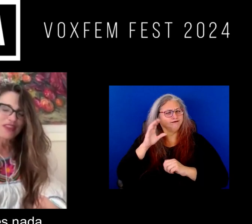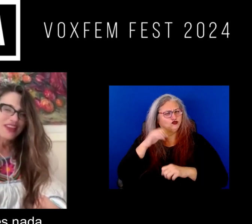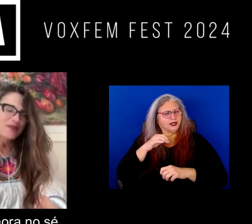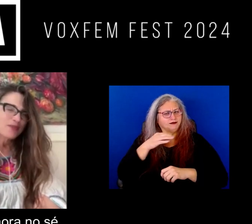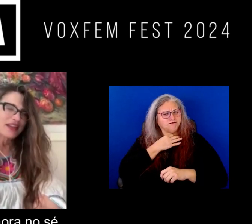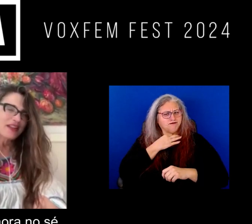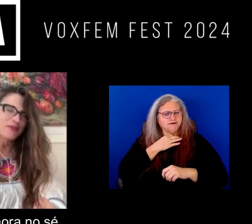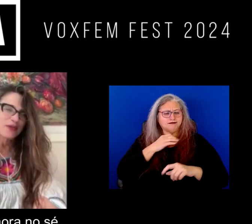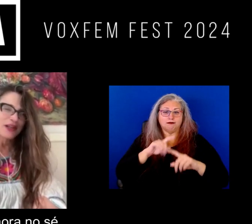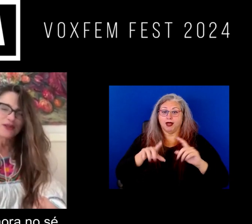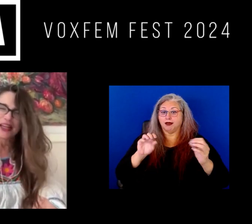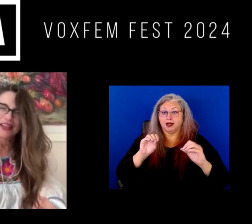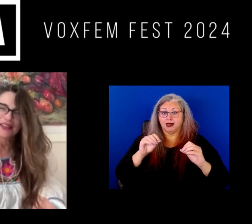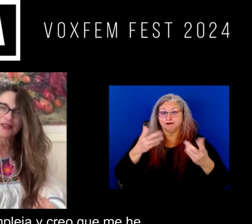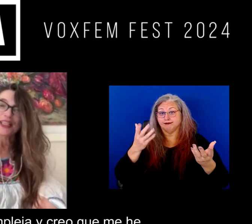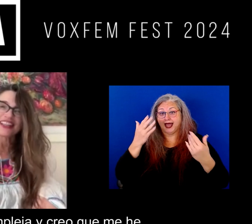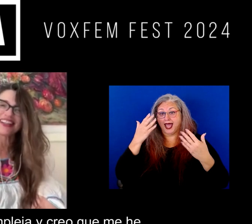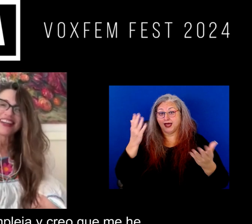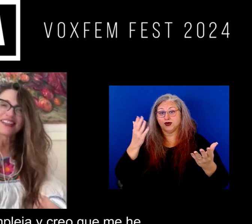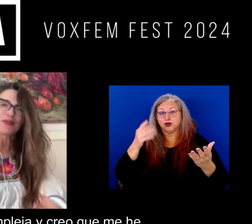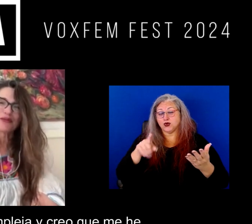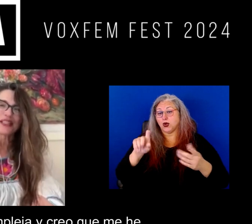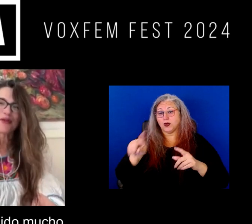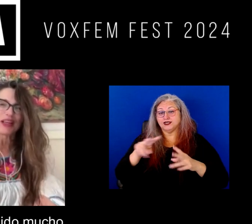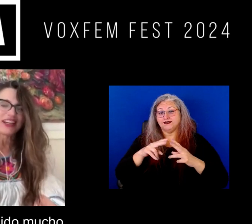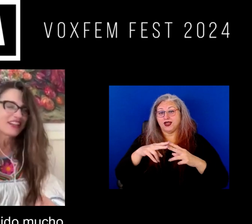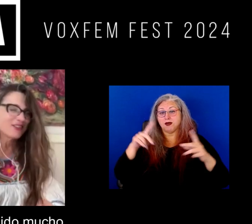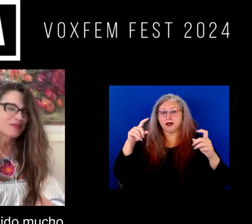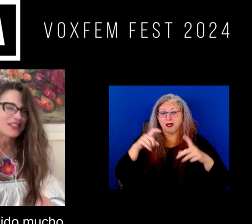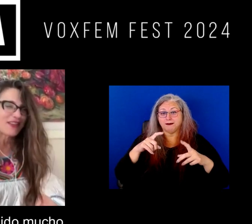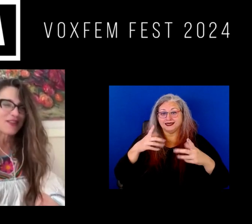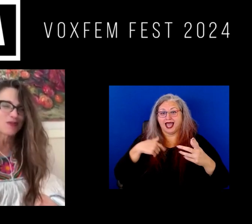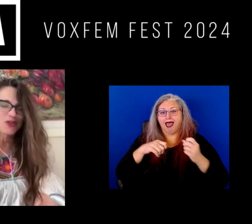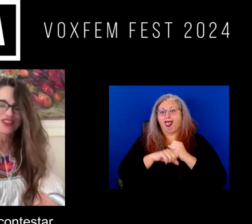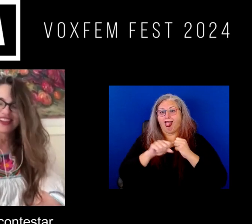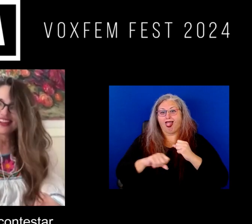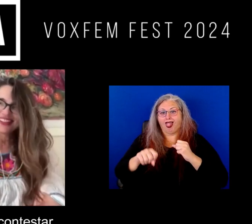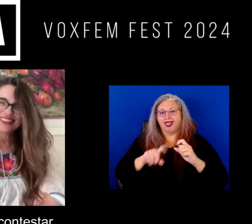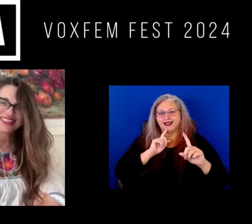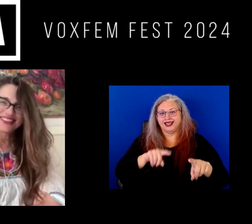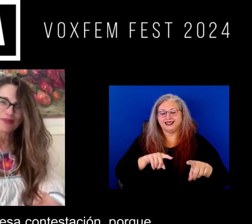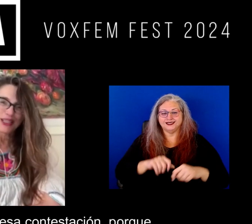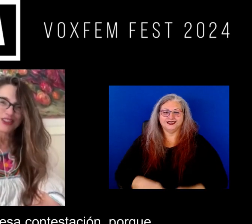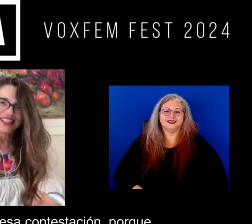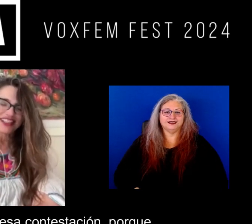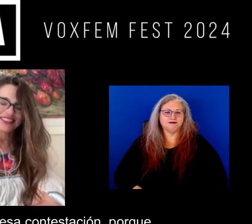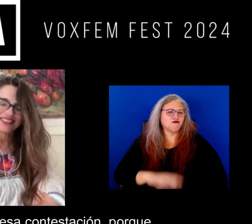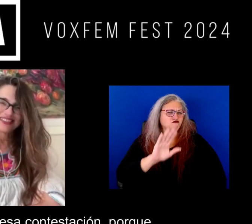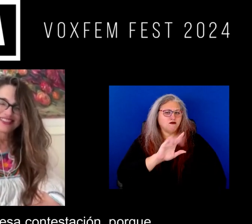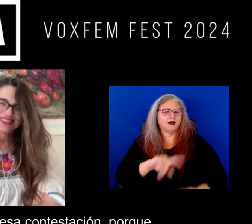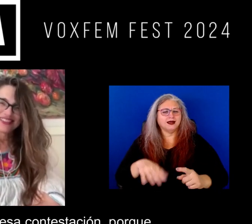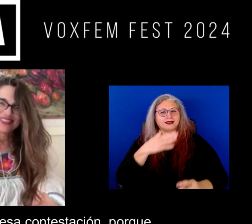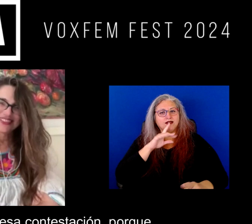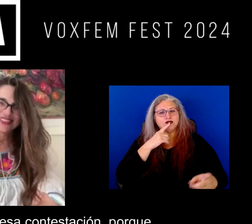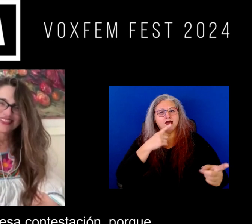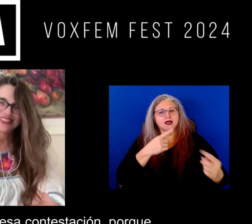bueno pues nada por ahora no sé tu pregunta es compleja y creo que me has tendido mucho para contestar no